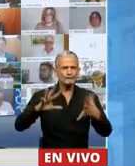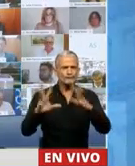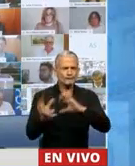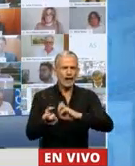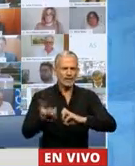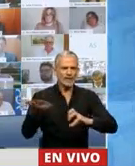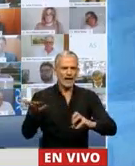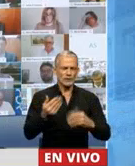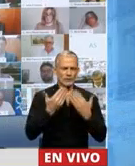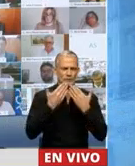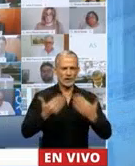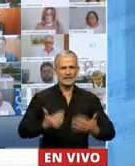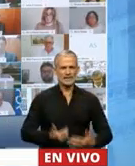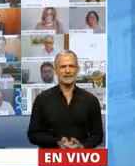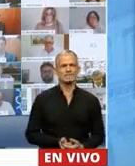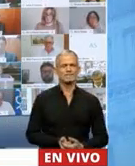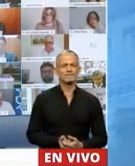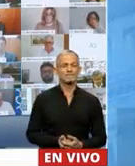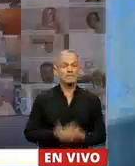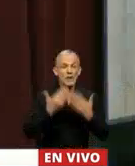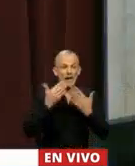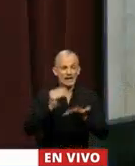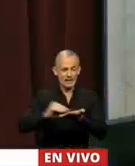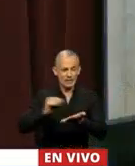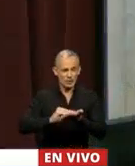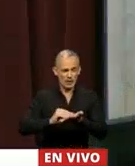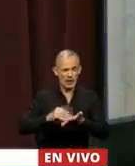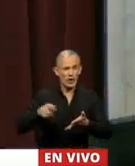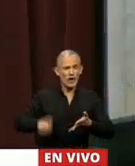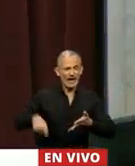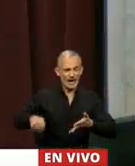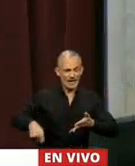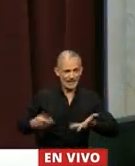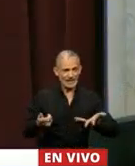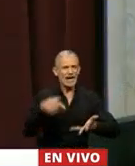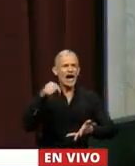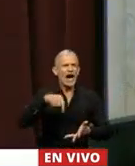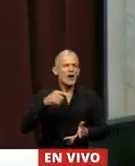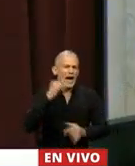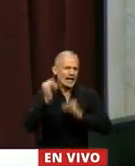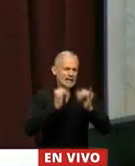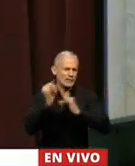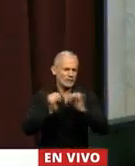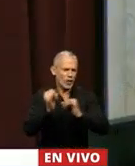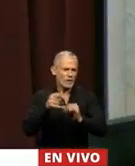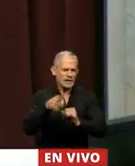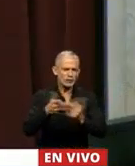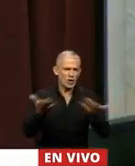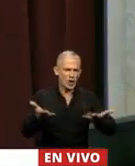Nada más, Presidente. Gracias, Diputado Mario Negri. Solo al efecto informativo y porque hoy...